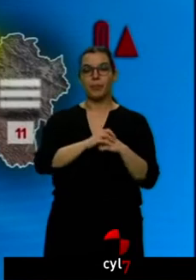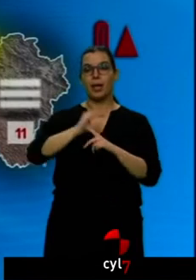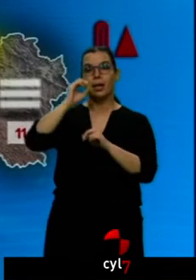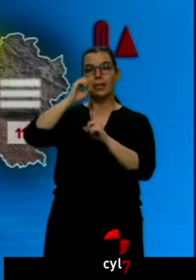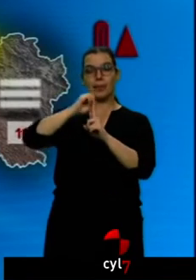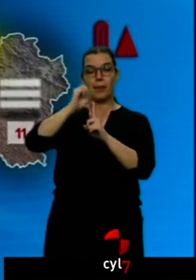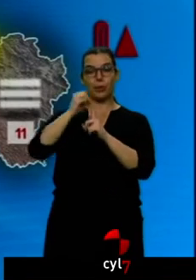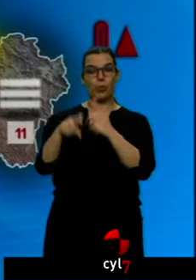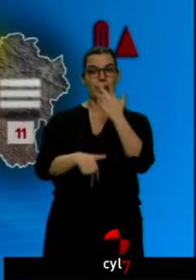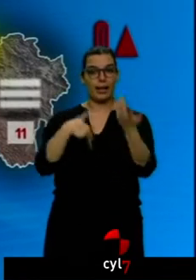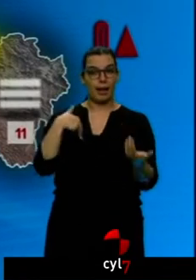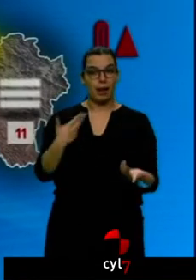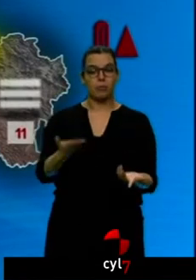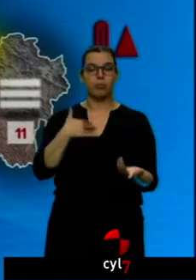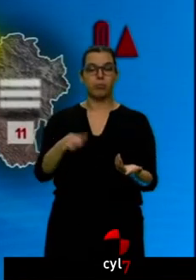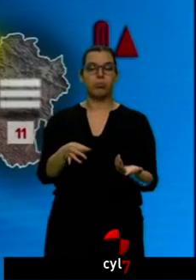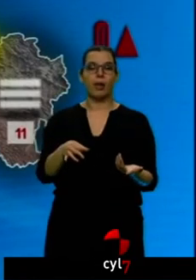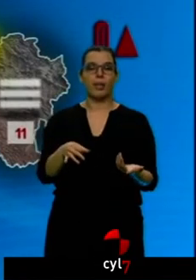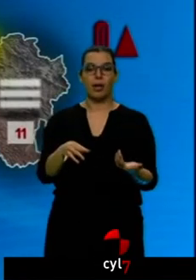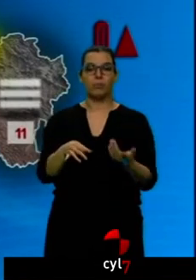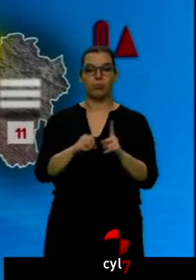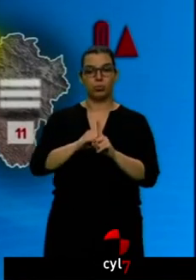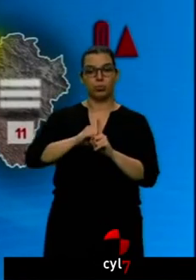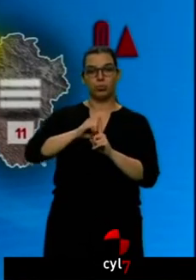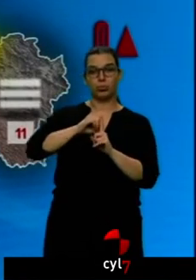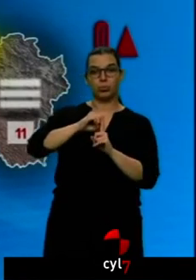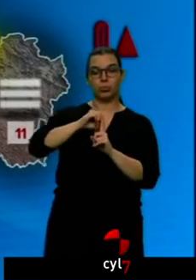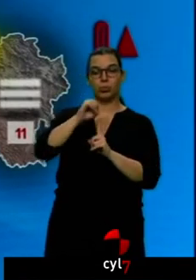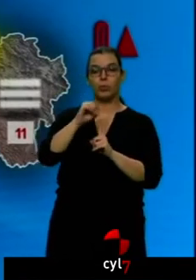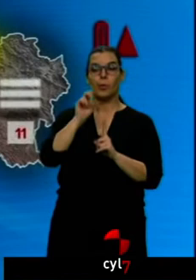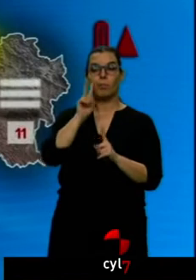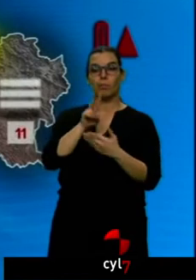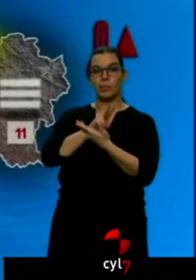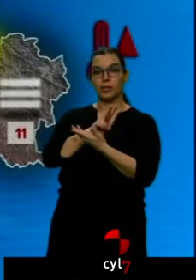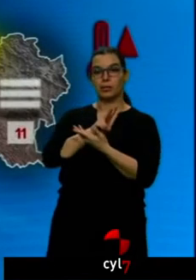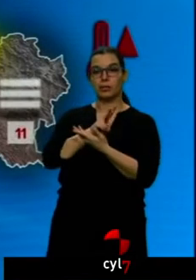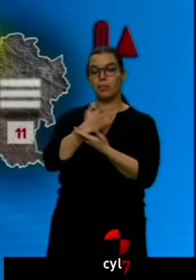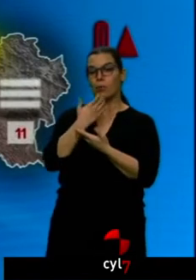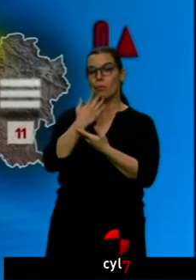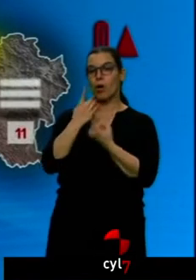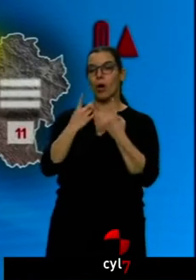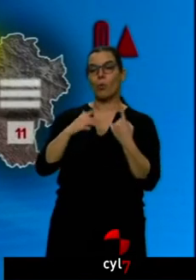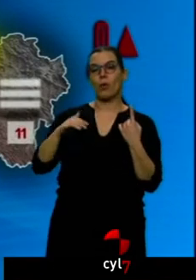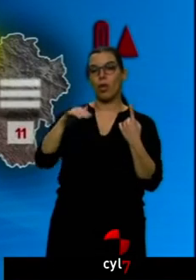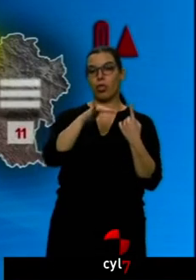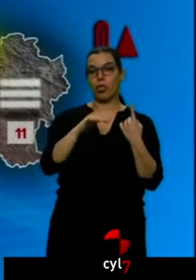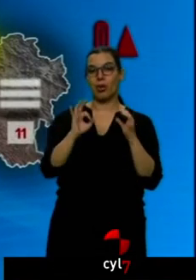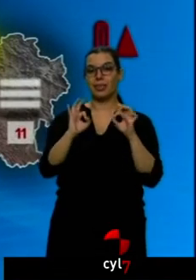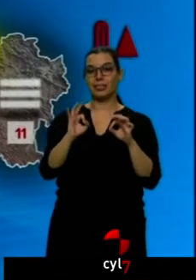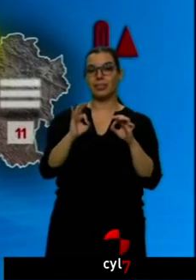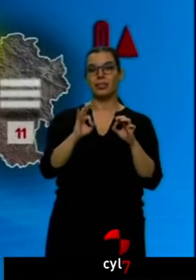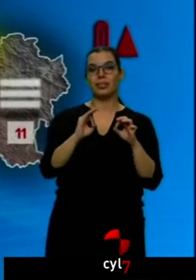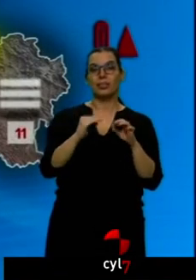en general podrían seguir subiendo. Eso sí, fíjense cómo todavía en muchas zonas del cuadrante nordeste,